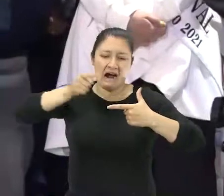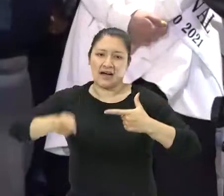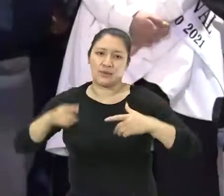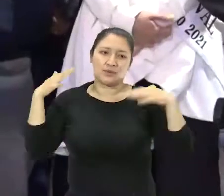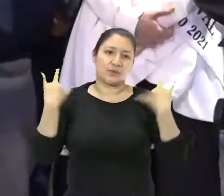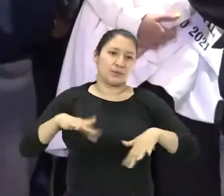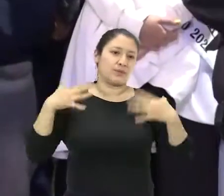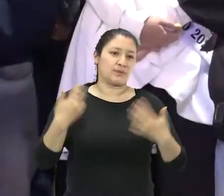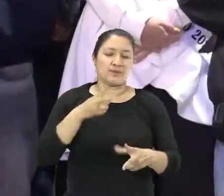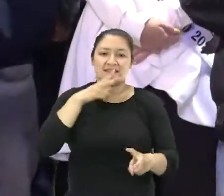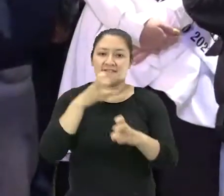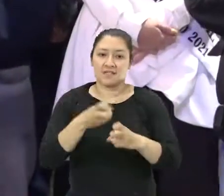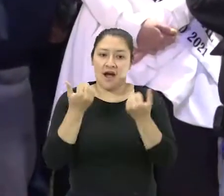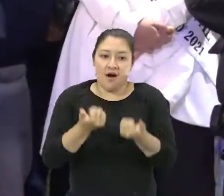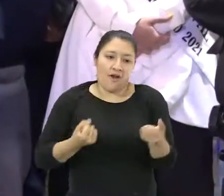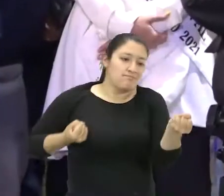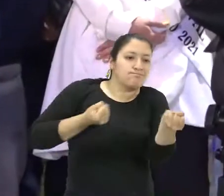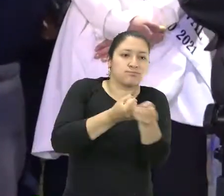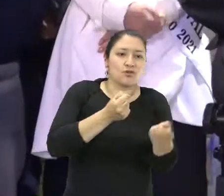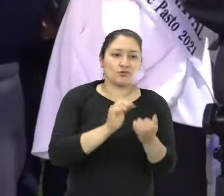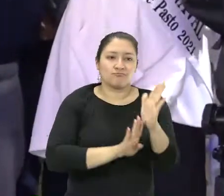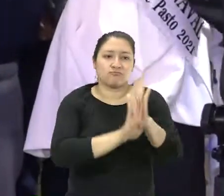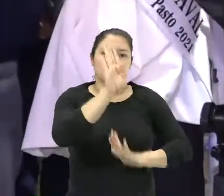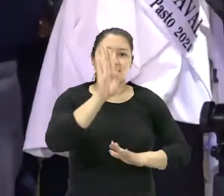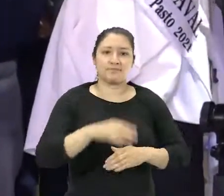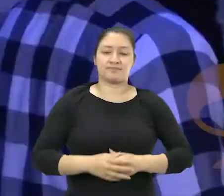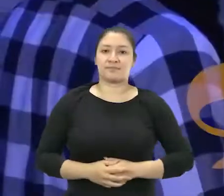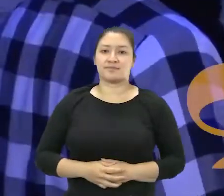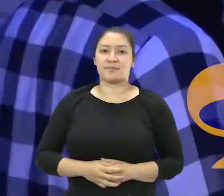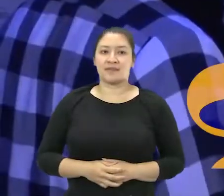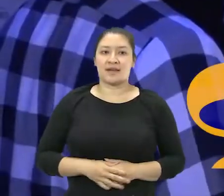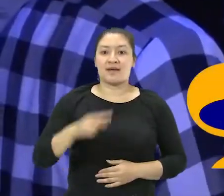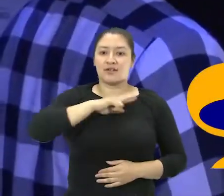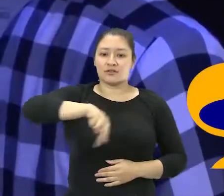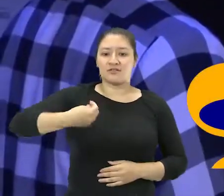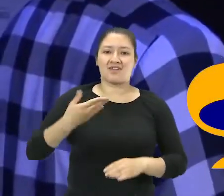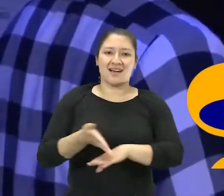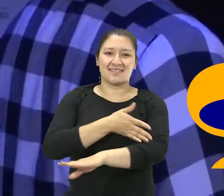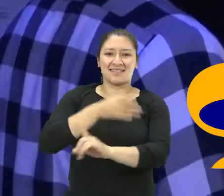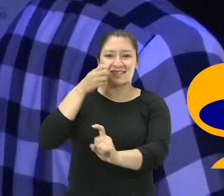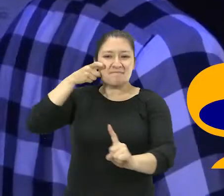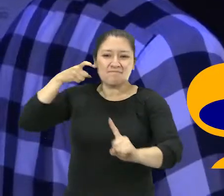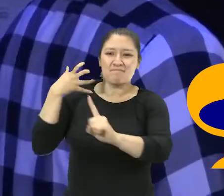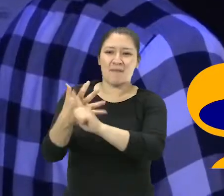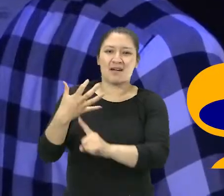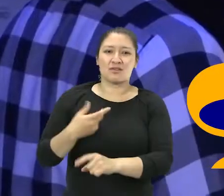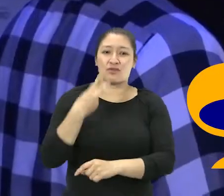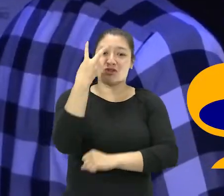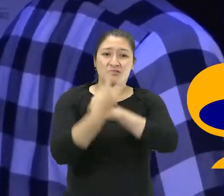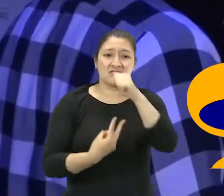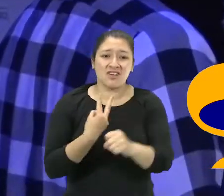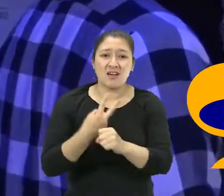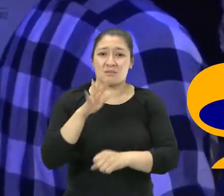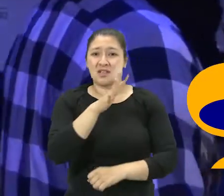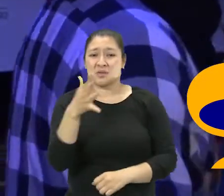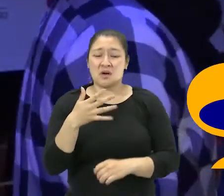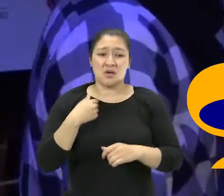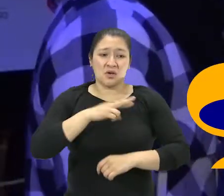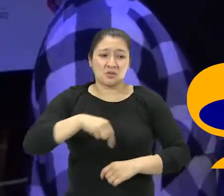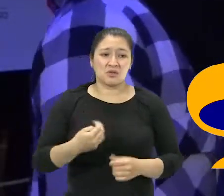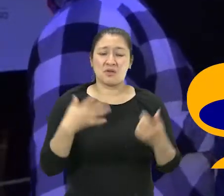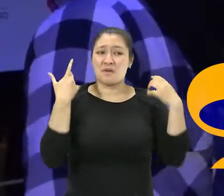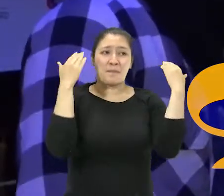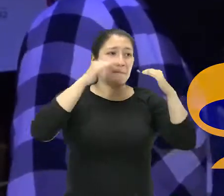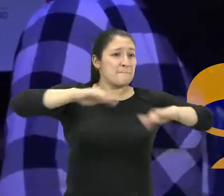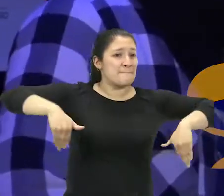que cambia es el contexto simplemente de no poder exponer nuestras obras al público pero nuestro público también lo va a entender